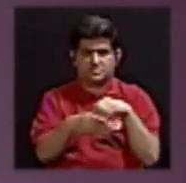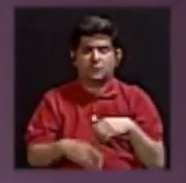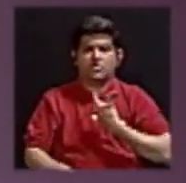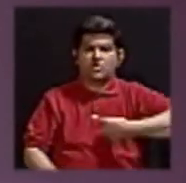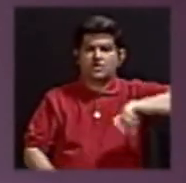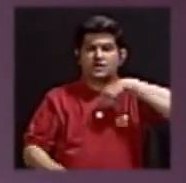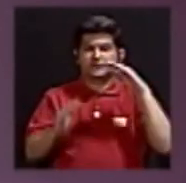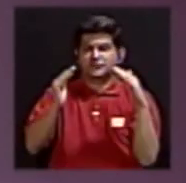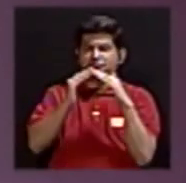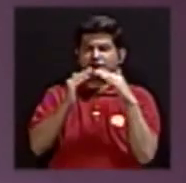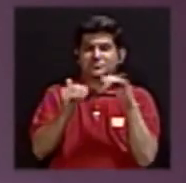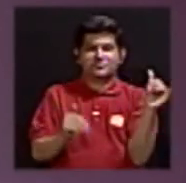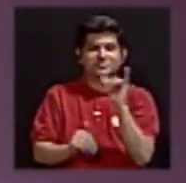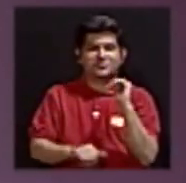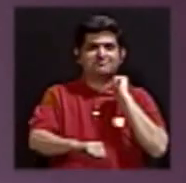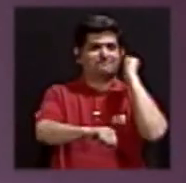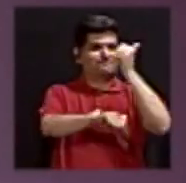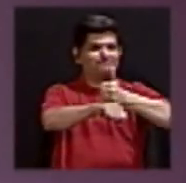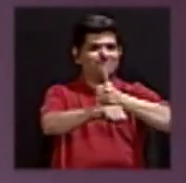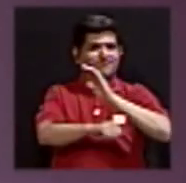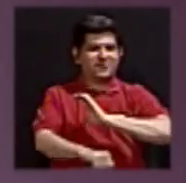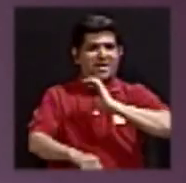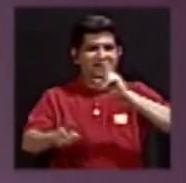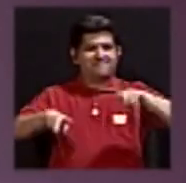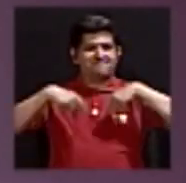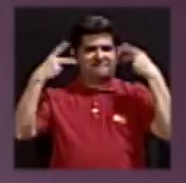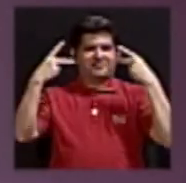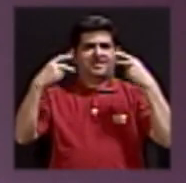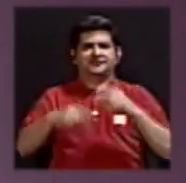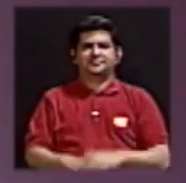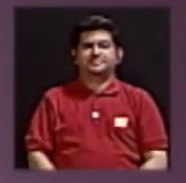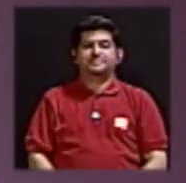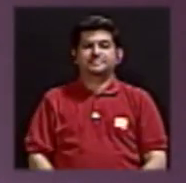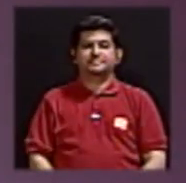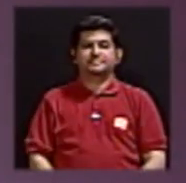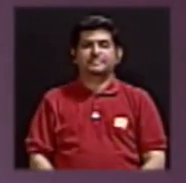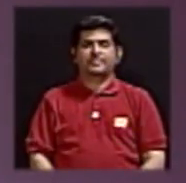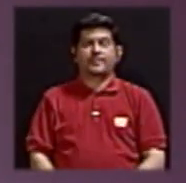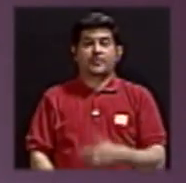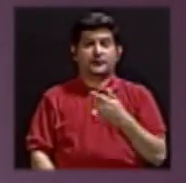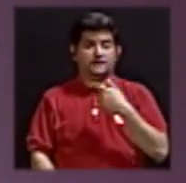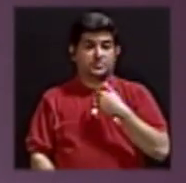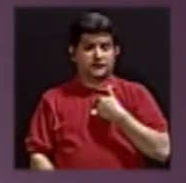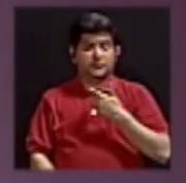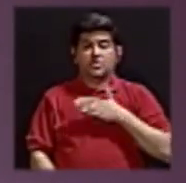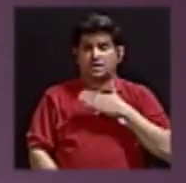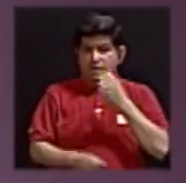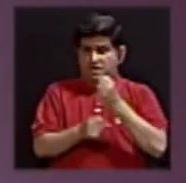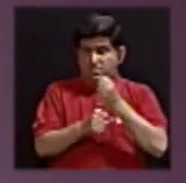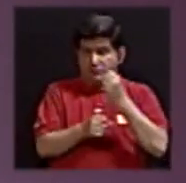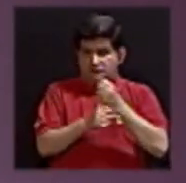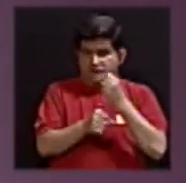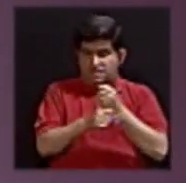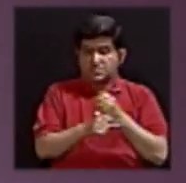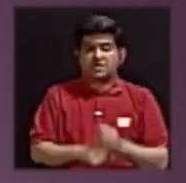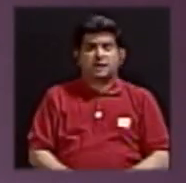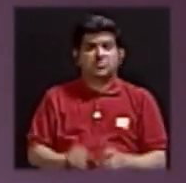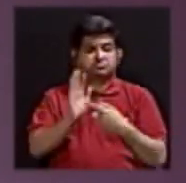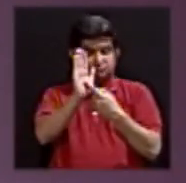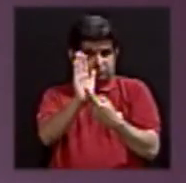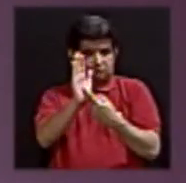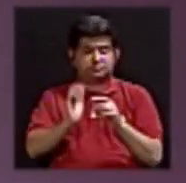vivimos es el que también determina la calidad de vida. Incluso yo lo pongo en mi trabajo, ¿verdad? Donde